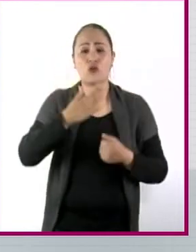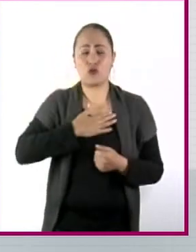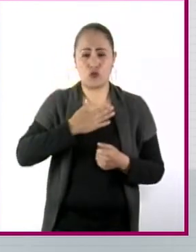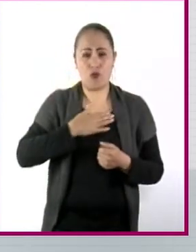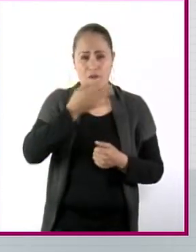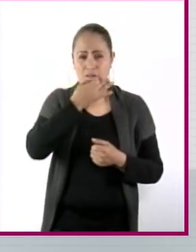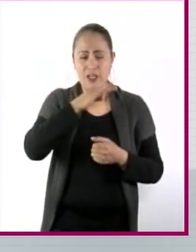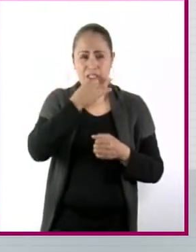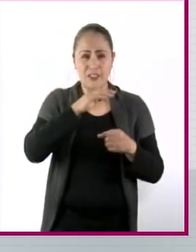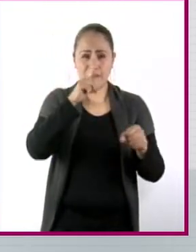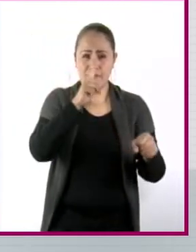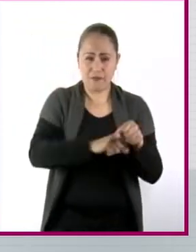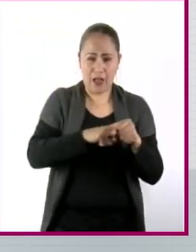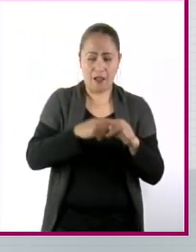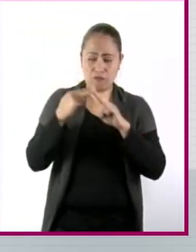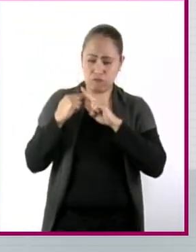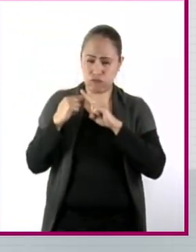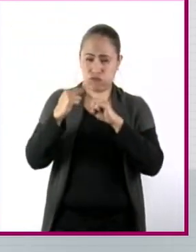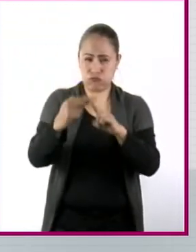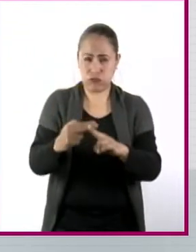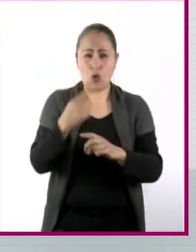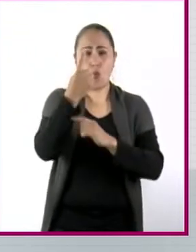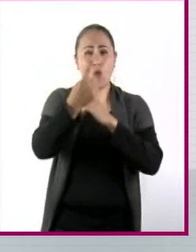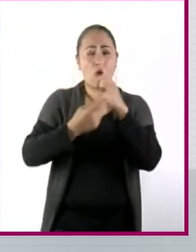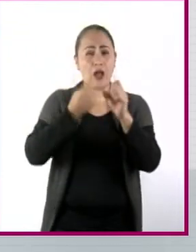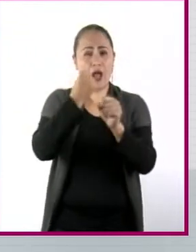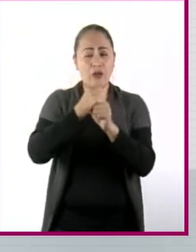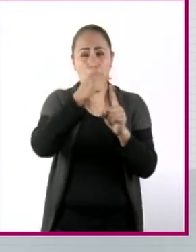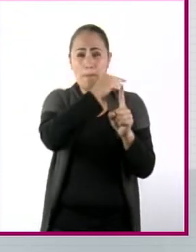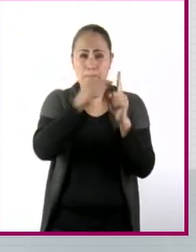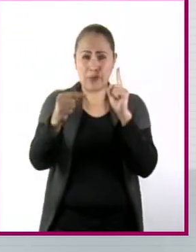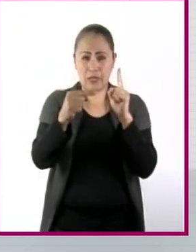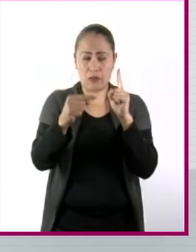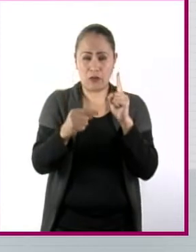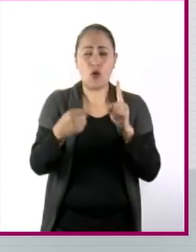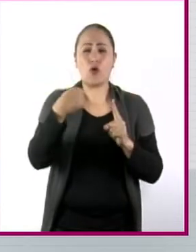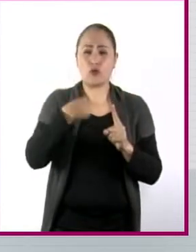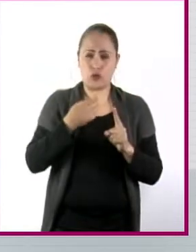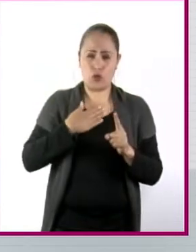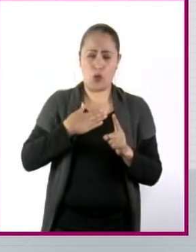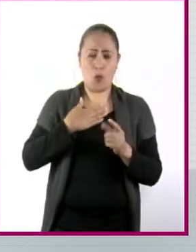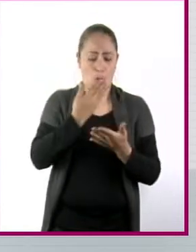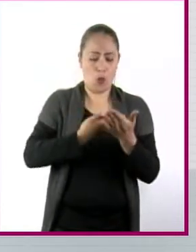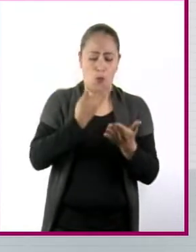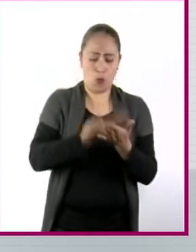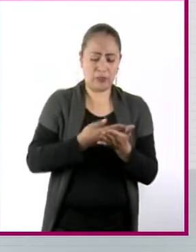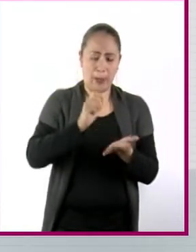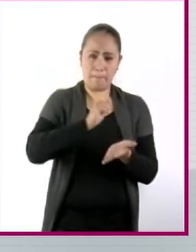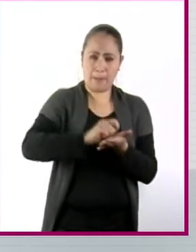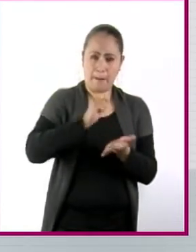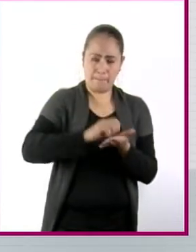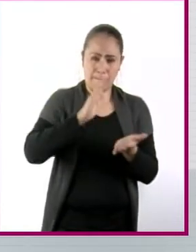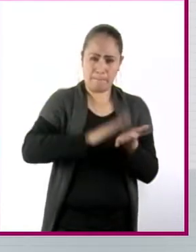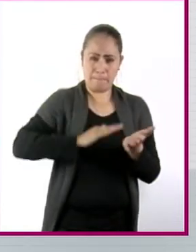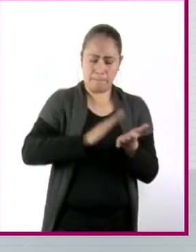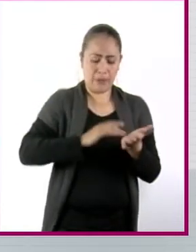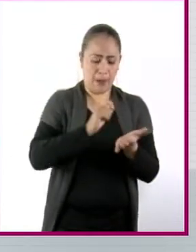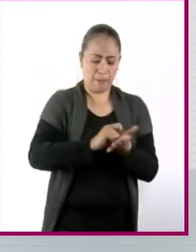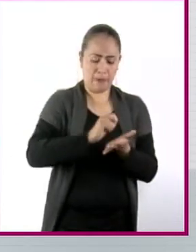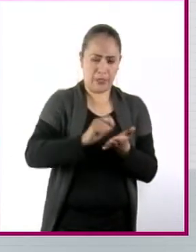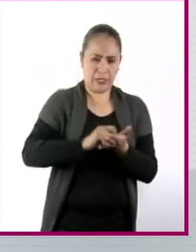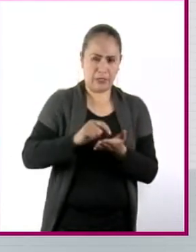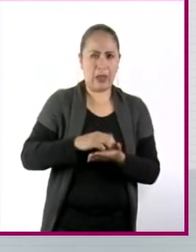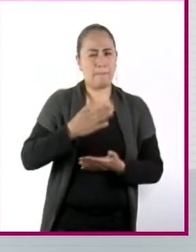tardé, pues fue un año y medio, ¿sabes? Desde que yo bajé una propuesta a un papel, pues la idea se fue